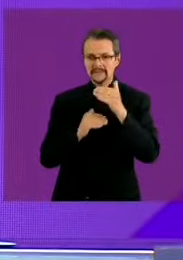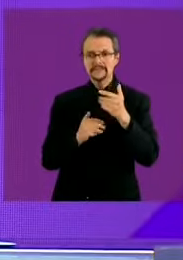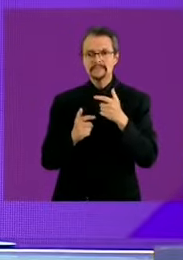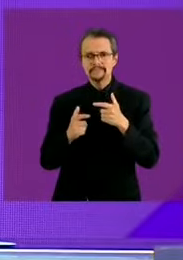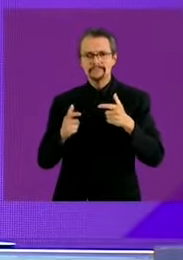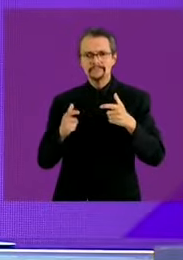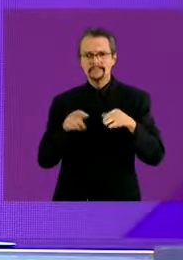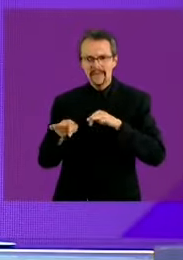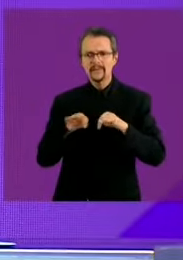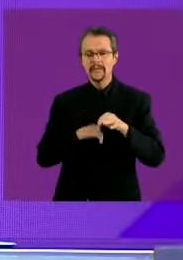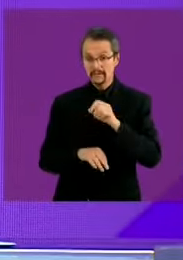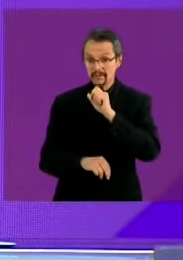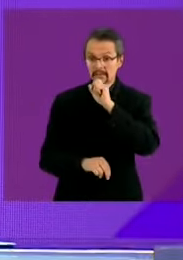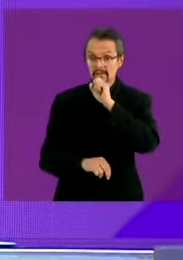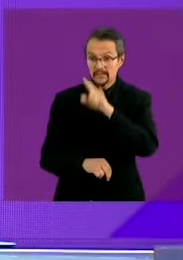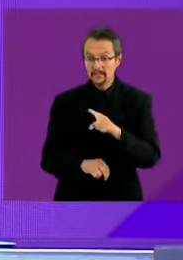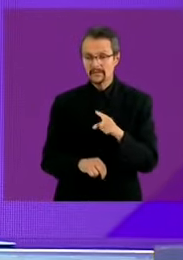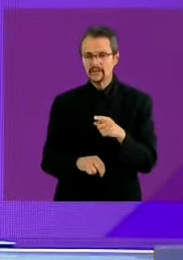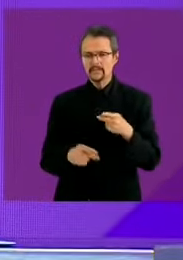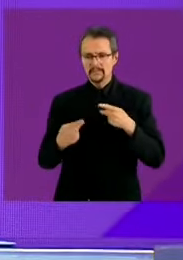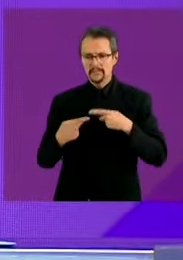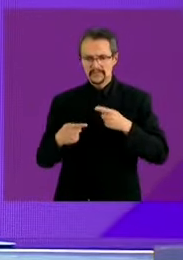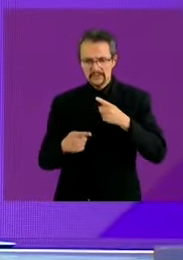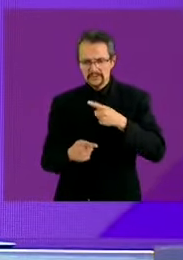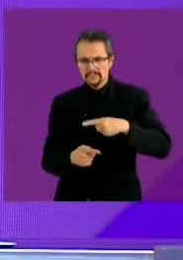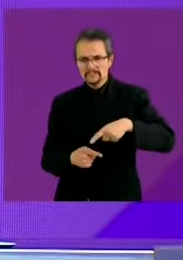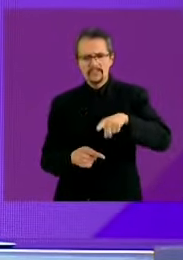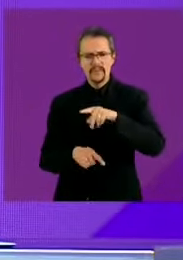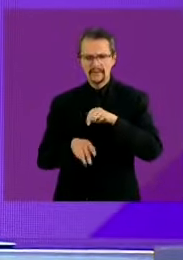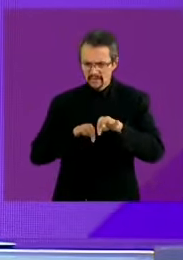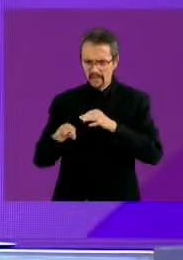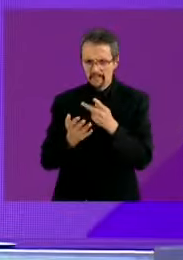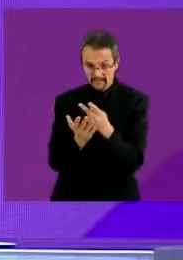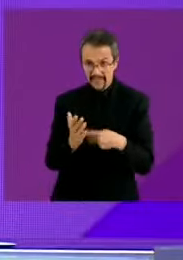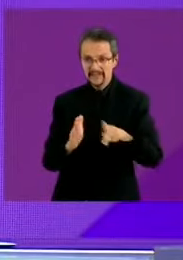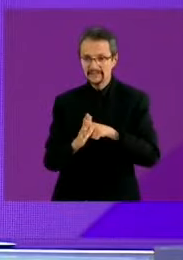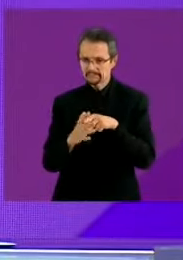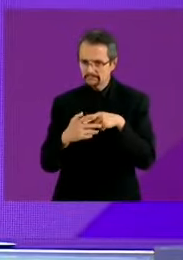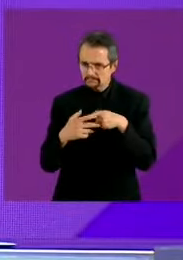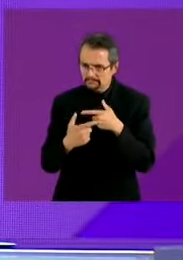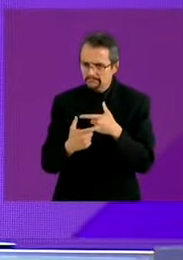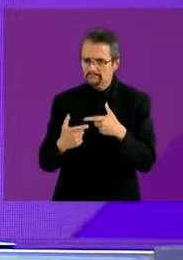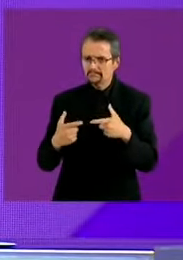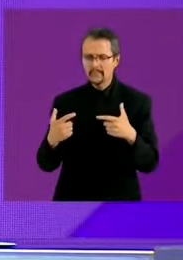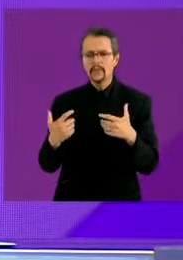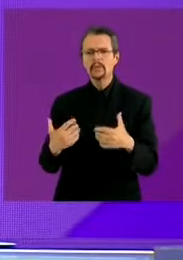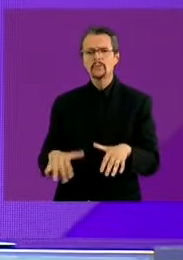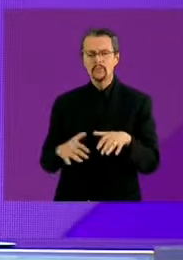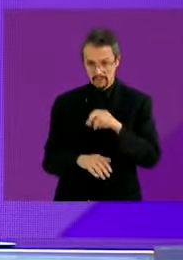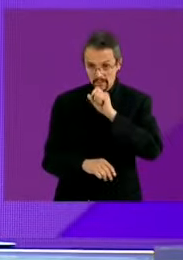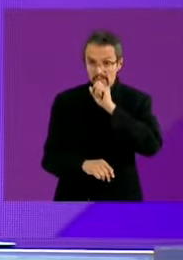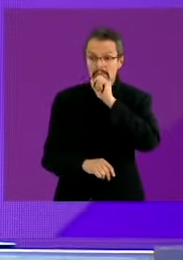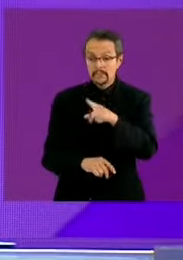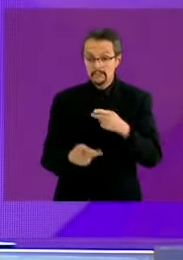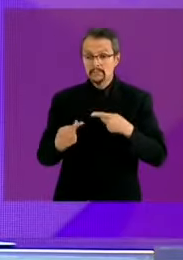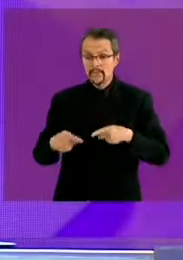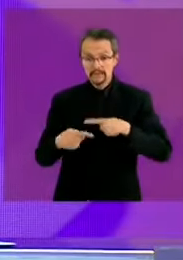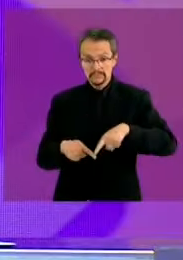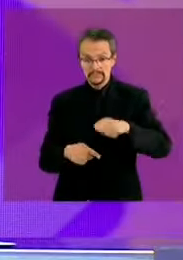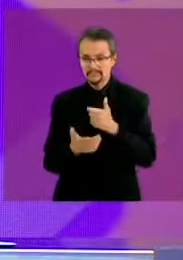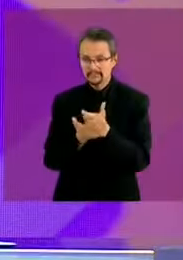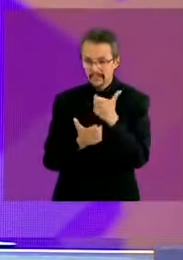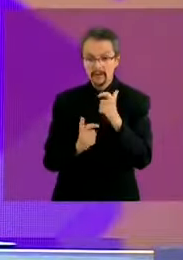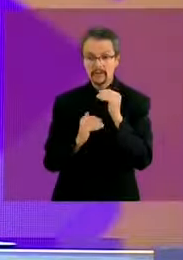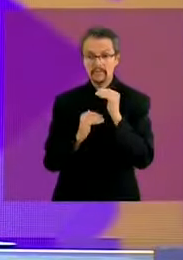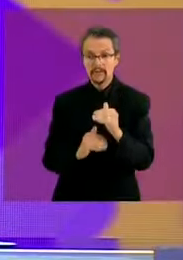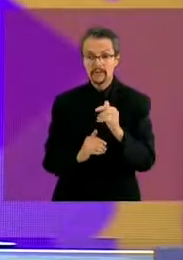de empleo formal en la historia de México el mayor incremento salarial al salario mínimo y el